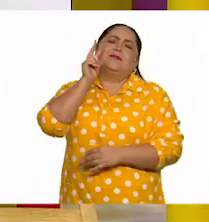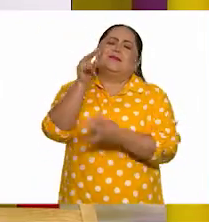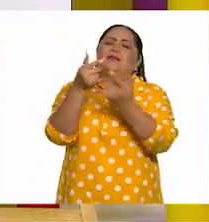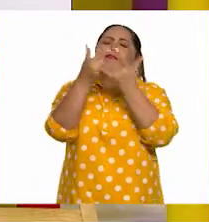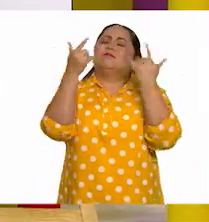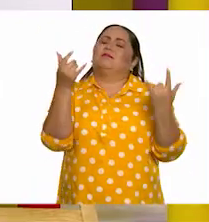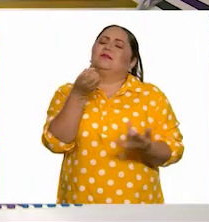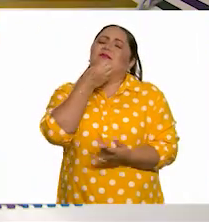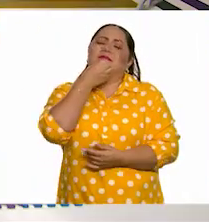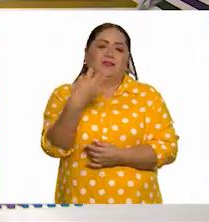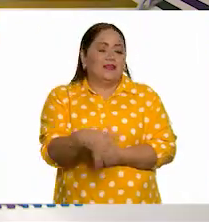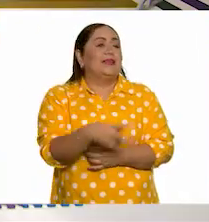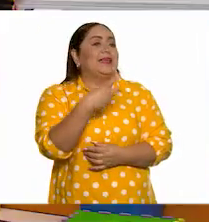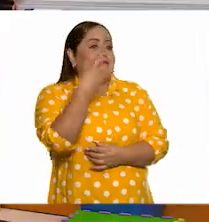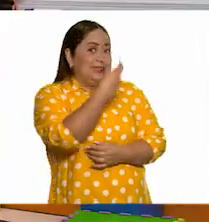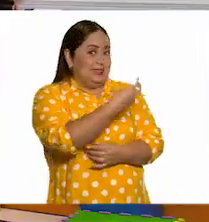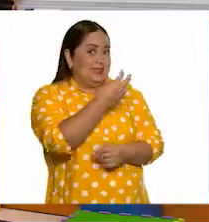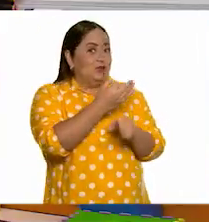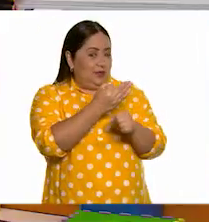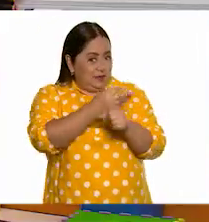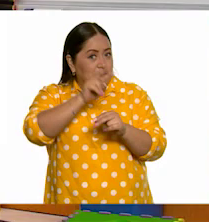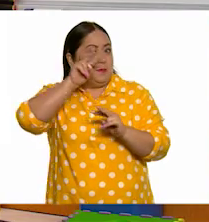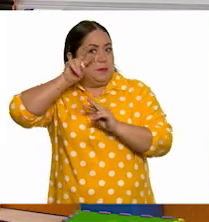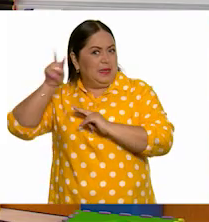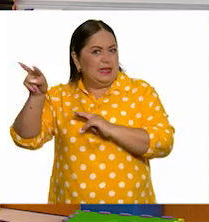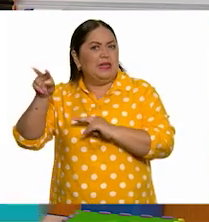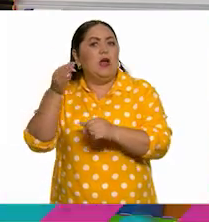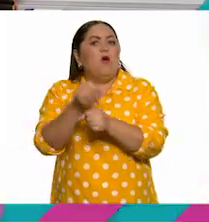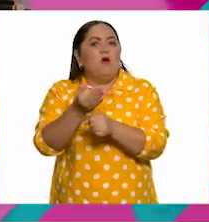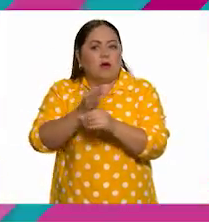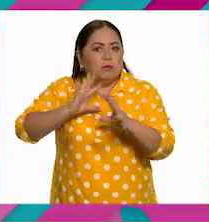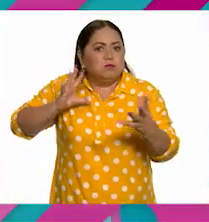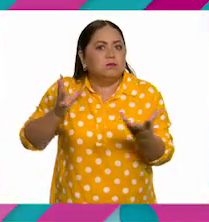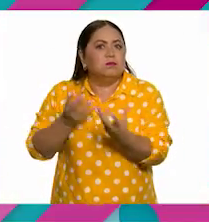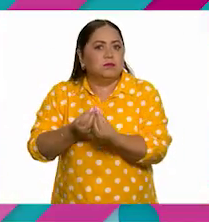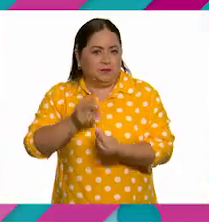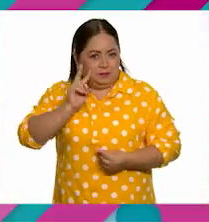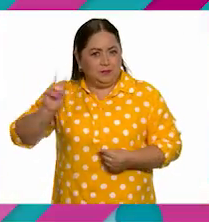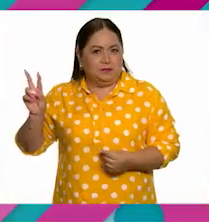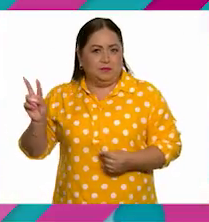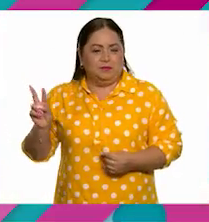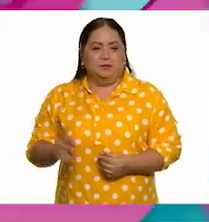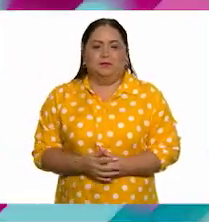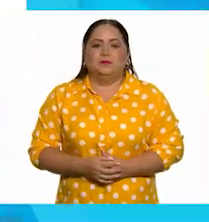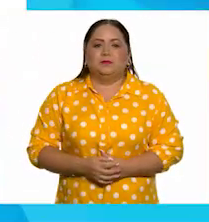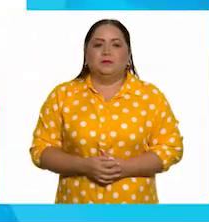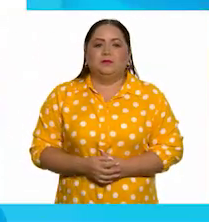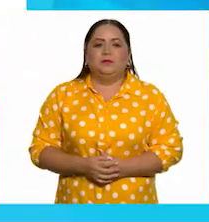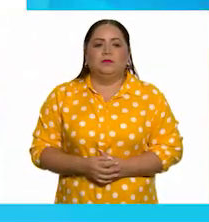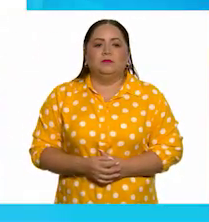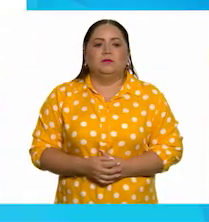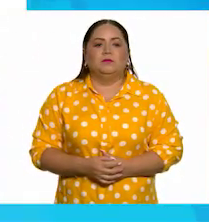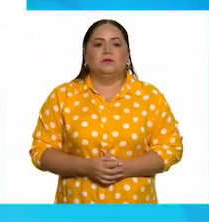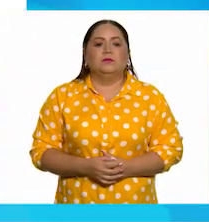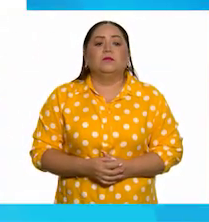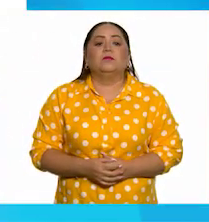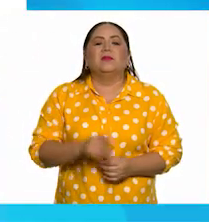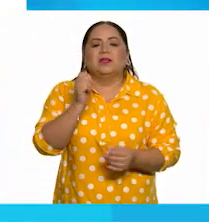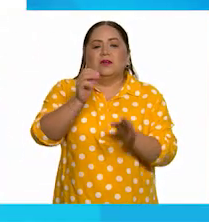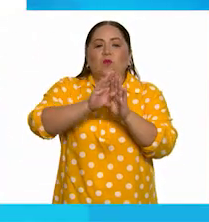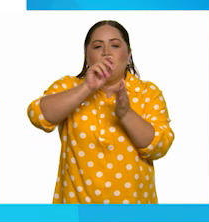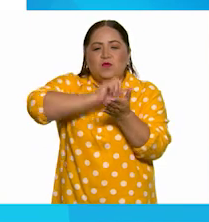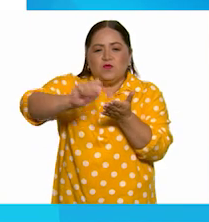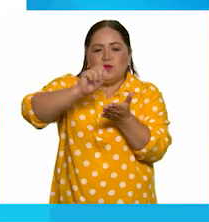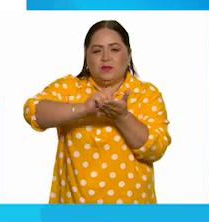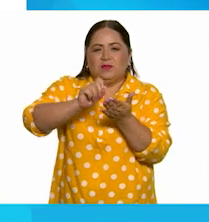padrísimas! Así es. Entonces, vamos a ver lo que llevamos hasta el momento. ¿Te parece? Y dice, momentos de